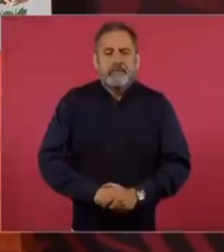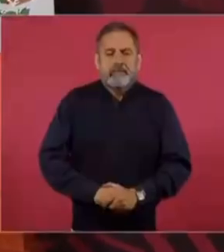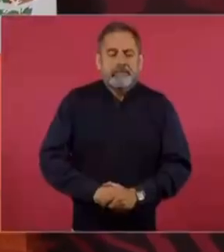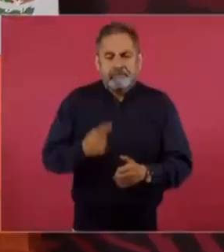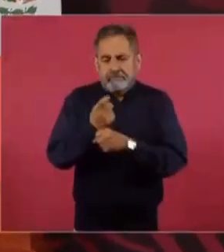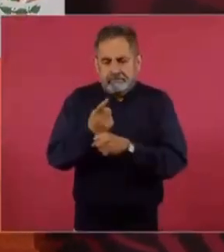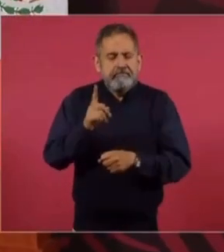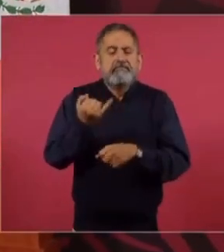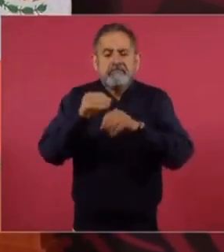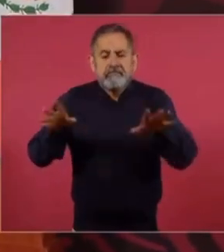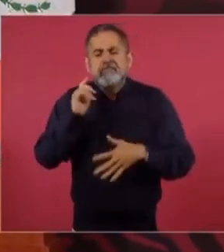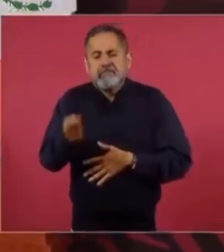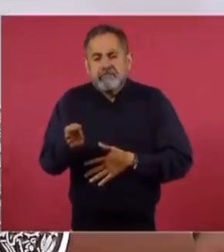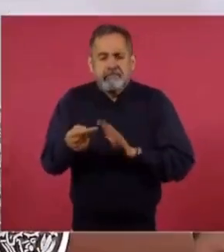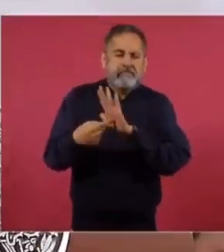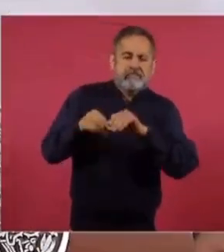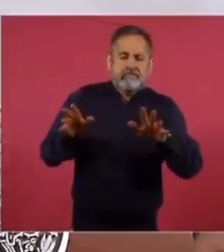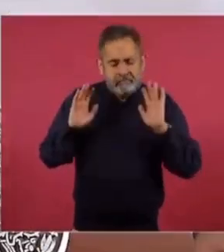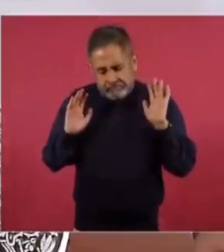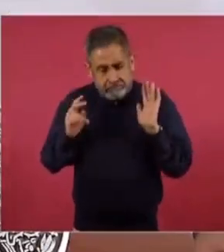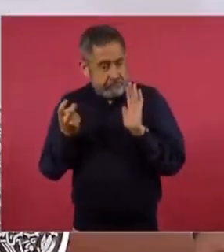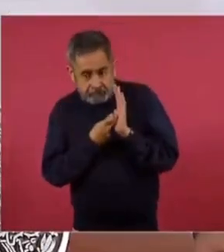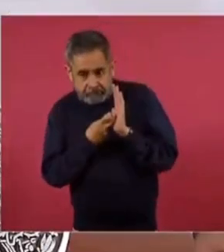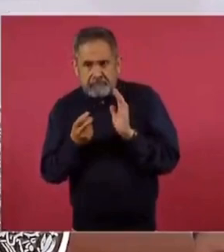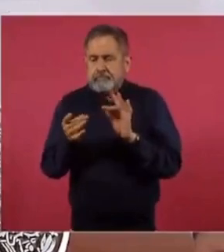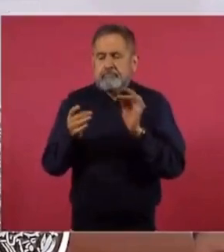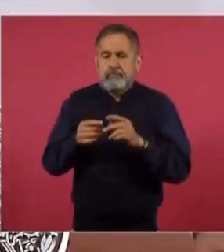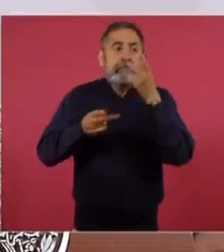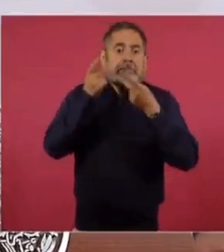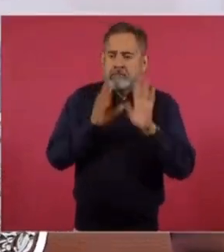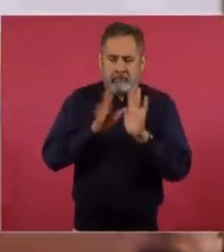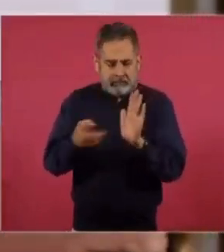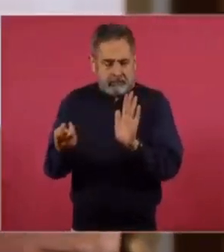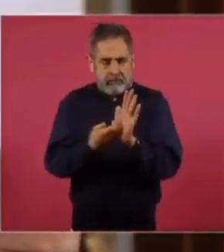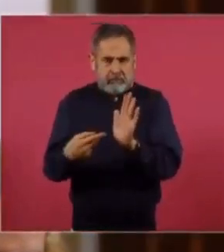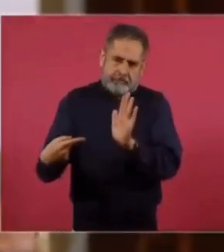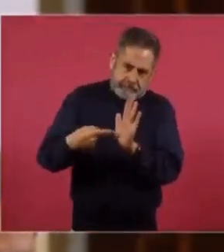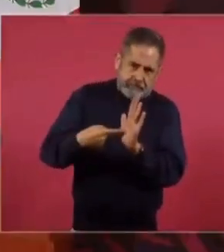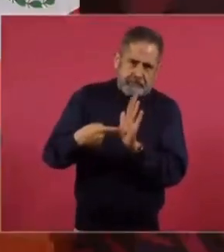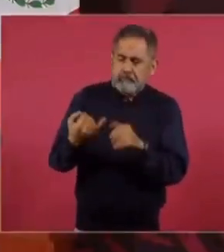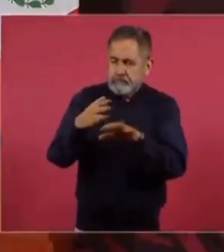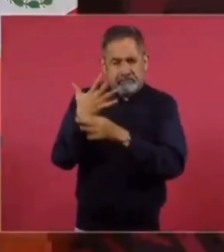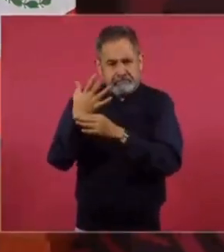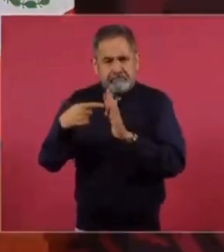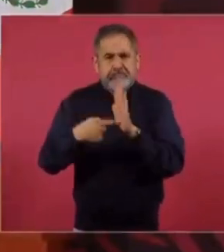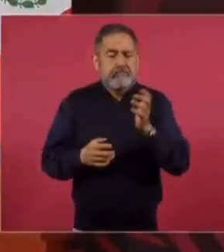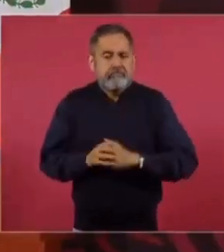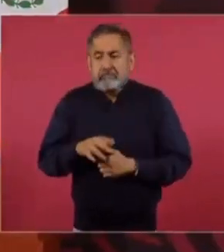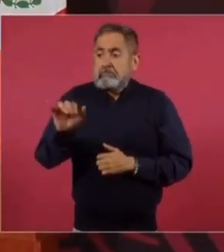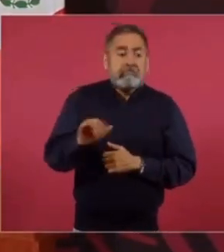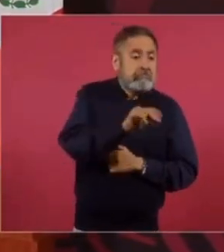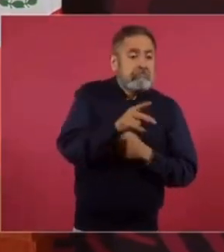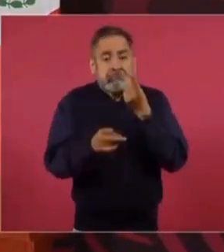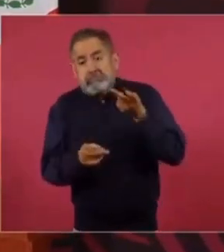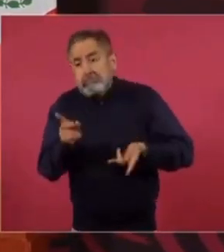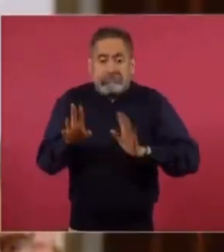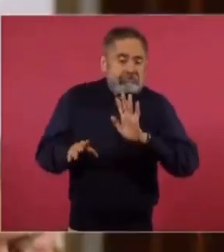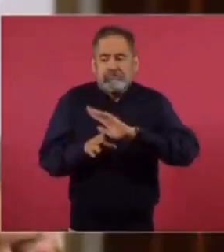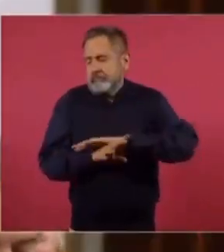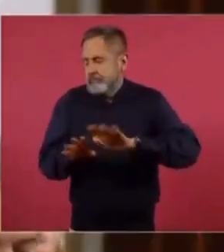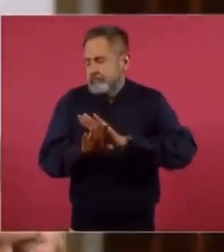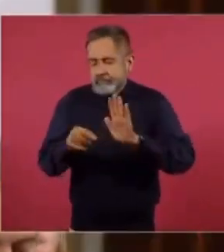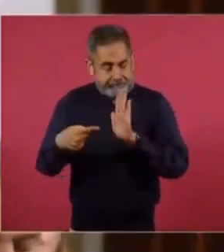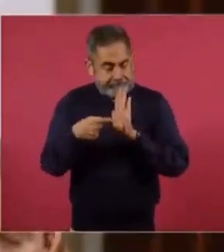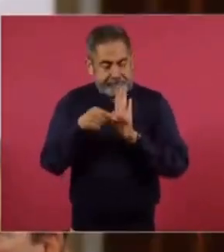Primero, a ver, ¿cuál es la información que hay? Que si no, es hablar de que se reconoce o no se reconoce, que ya se